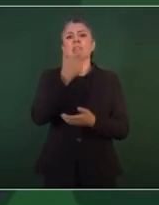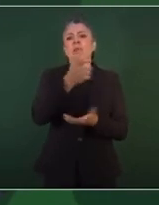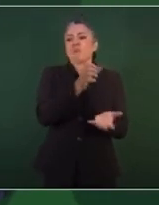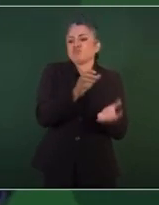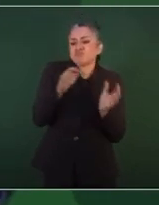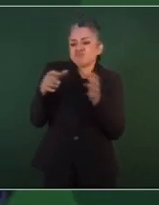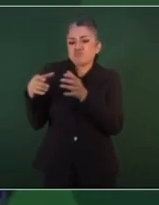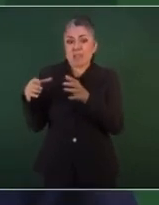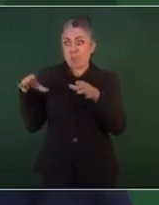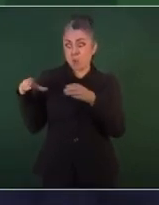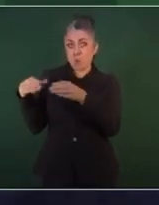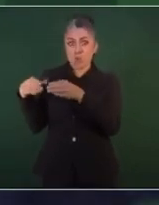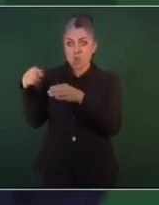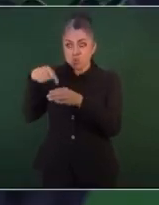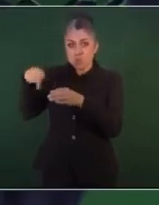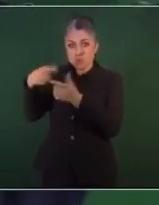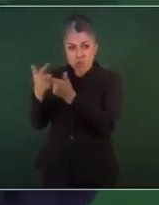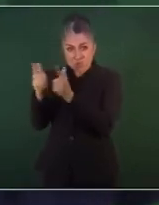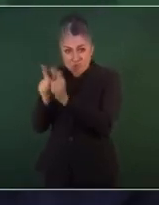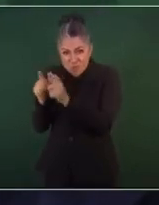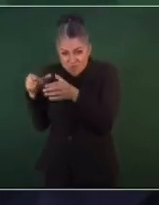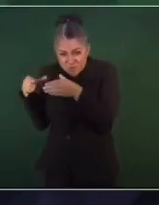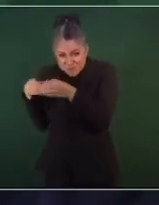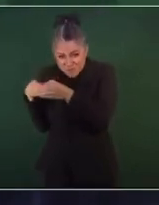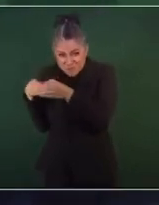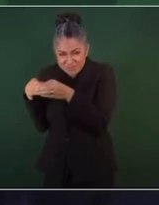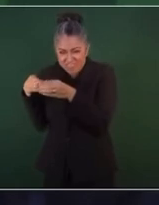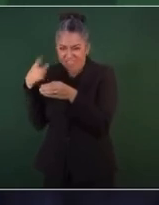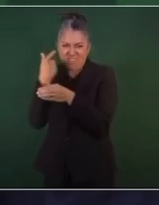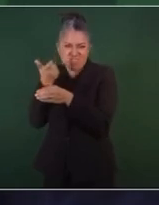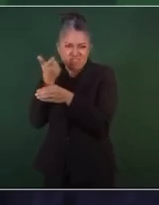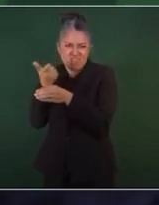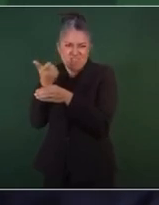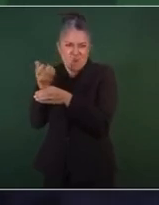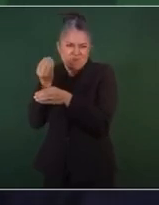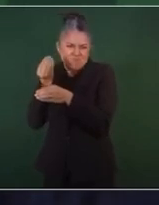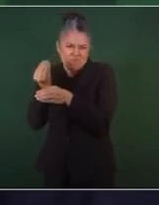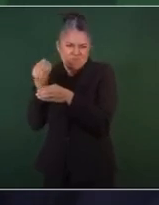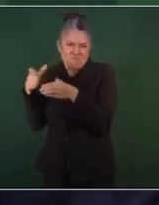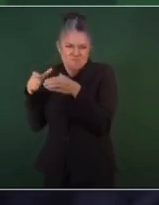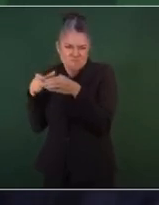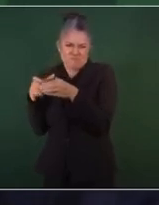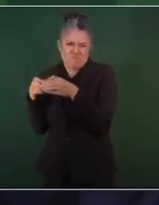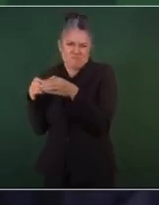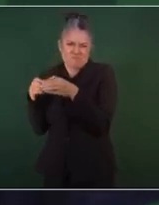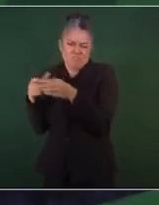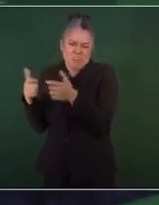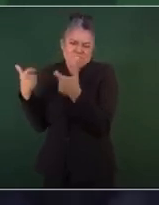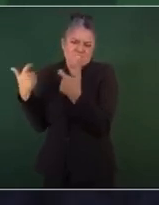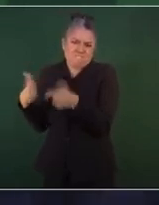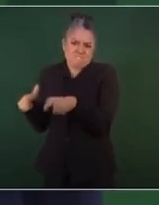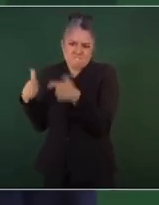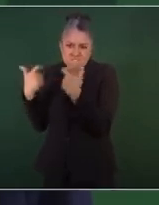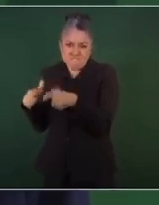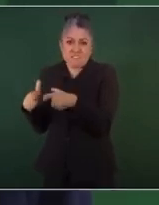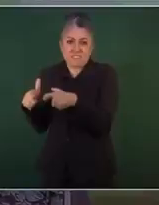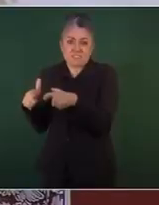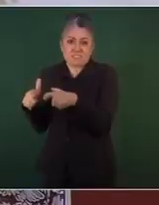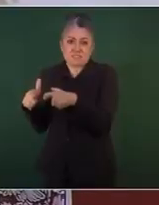la historia, crearon las llamadas nuevas políticas públicas